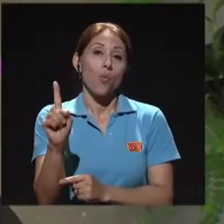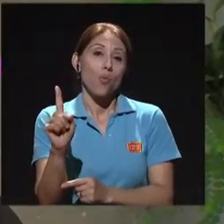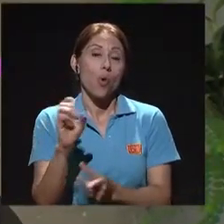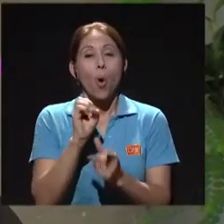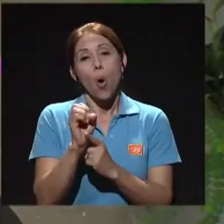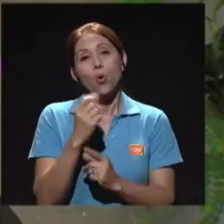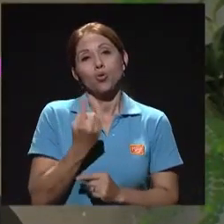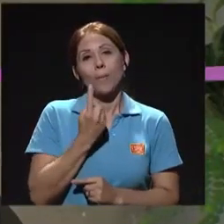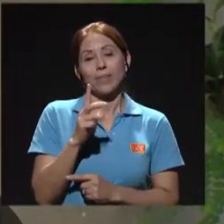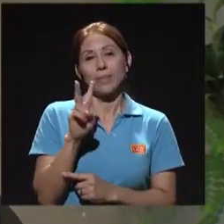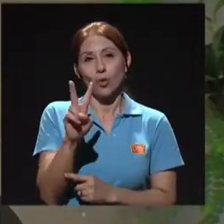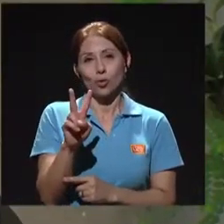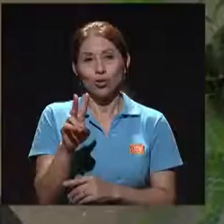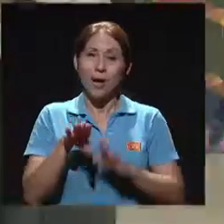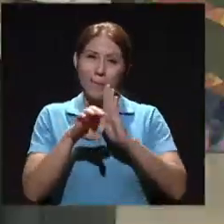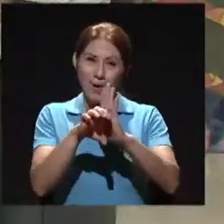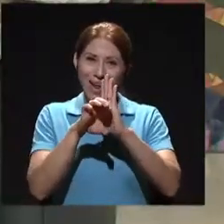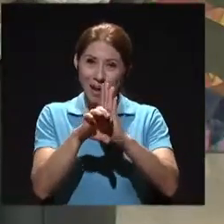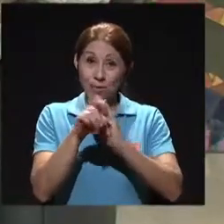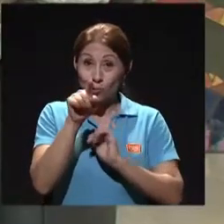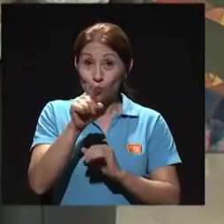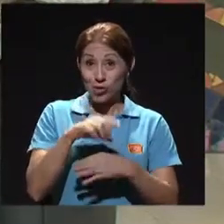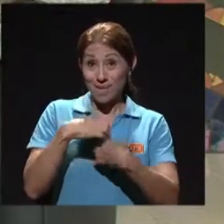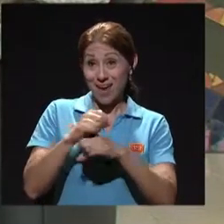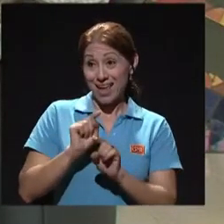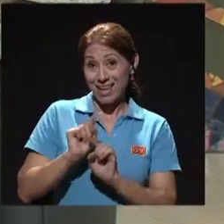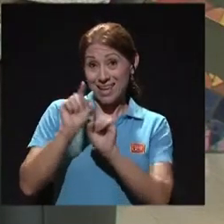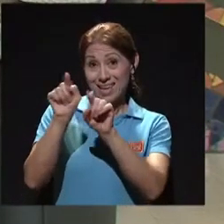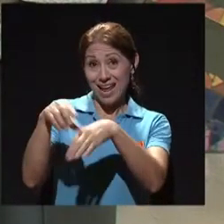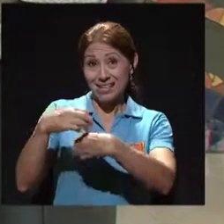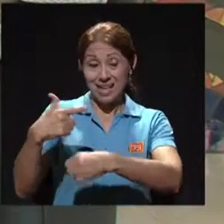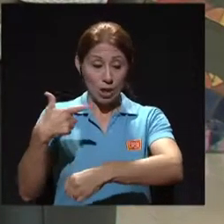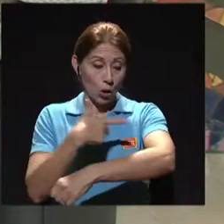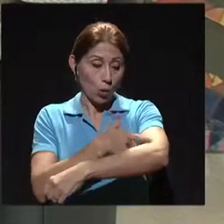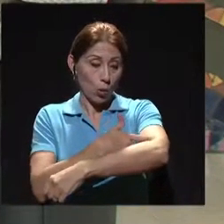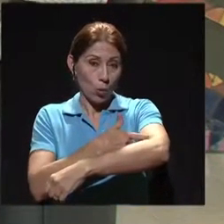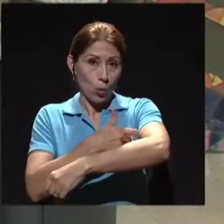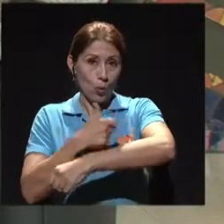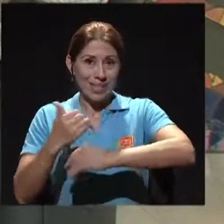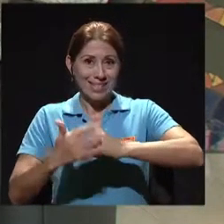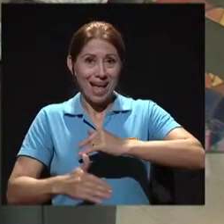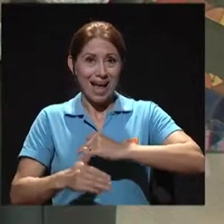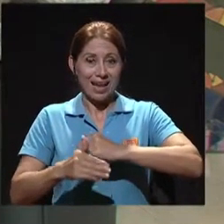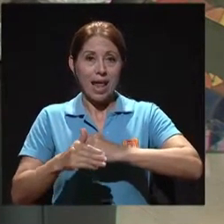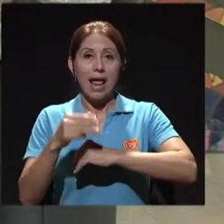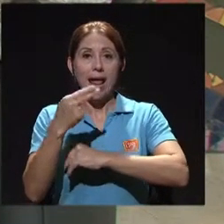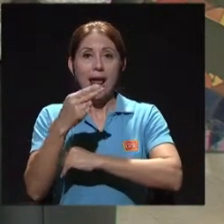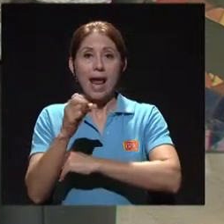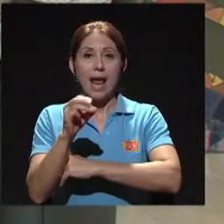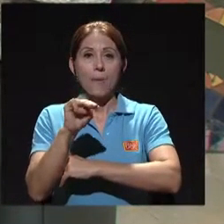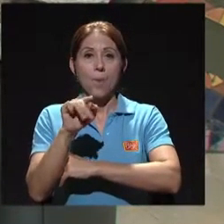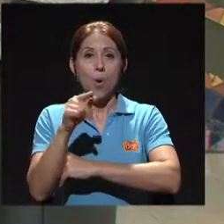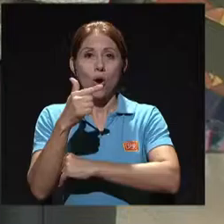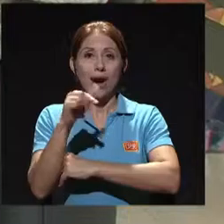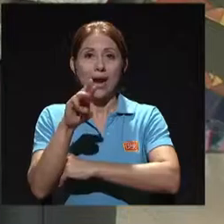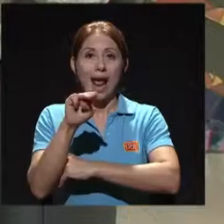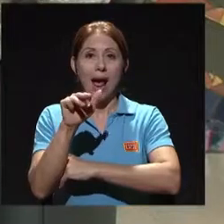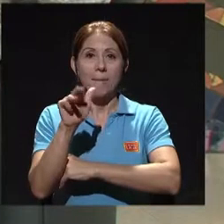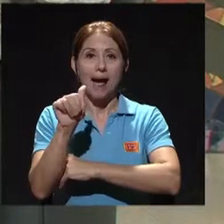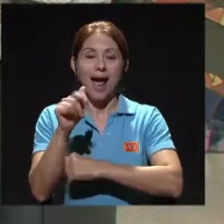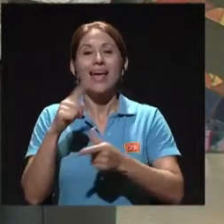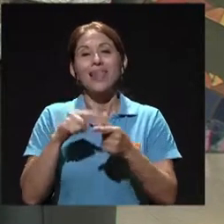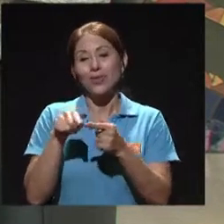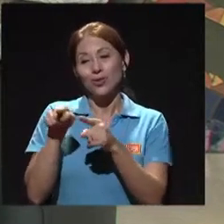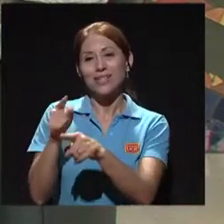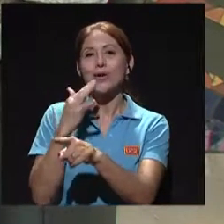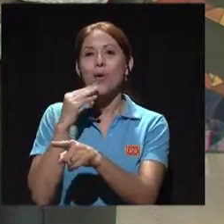cuando van a hacerse un hemograma, se toma con el tapón morado. Si van a hacerse, por ejemplo, lo que se llaman